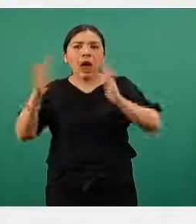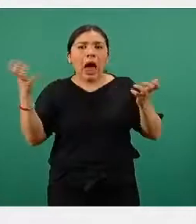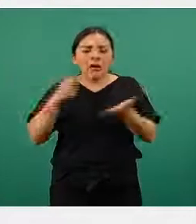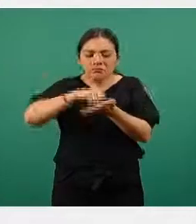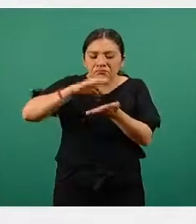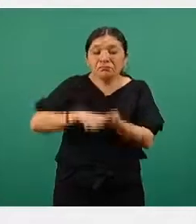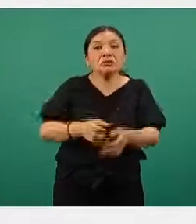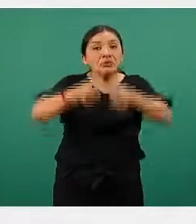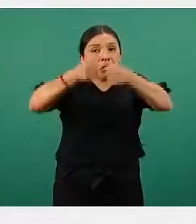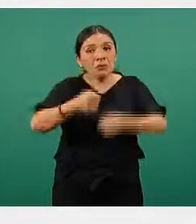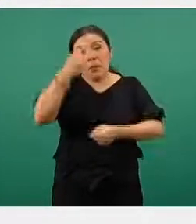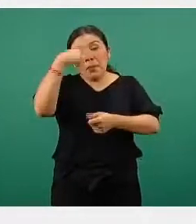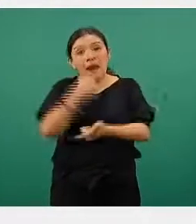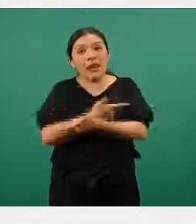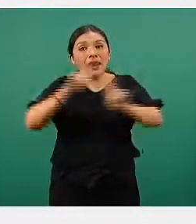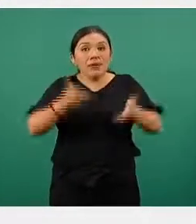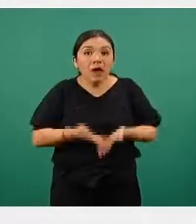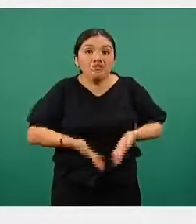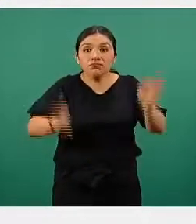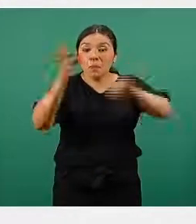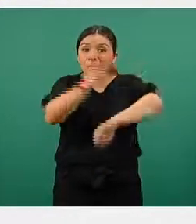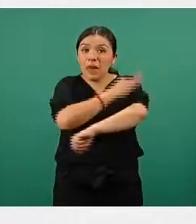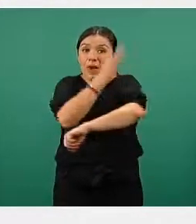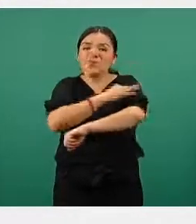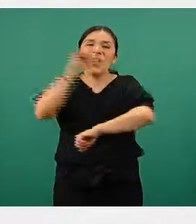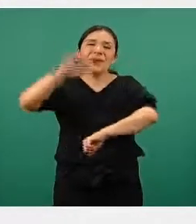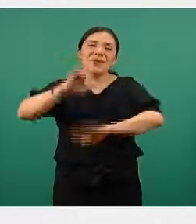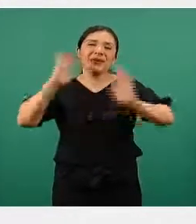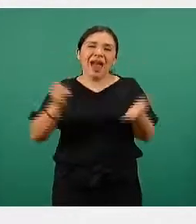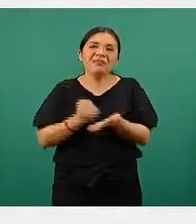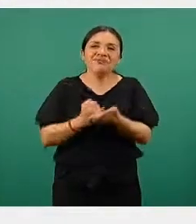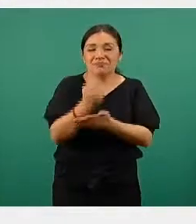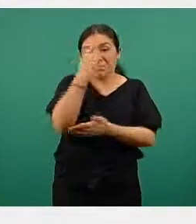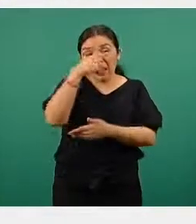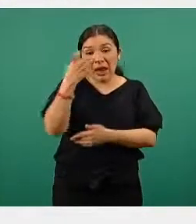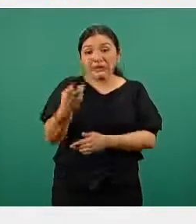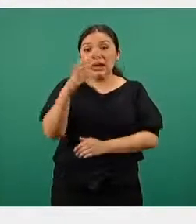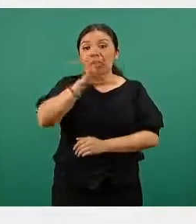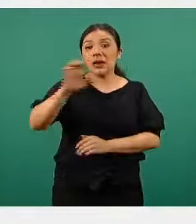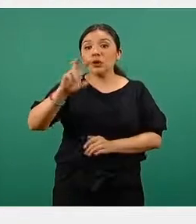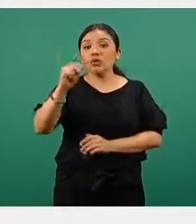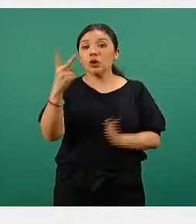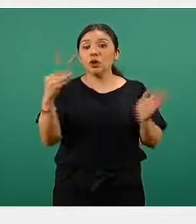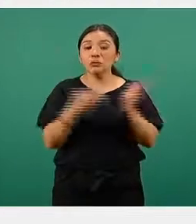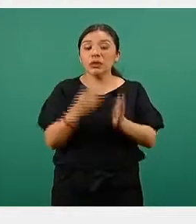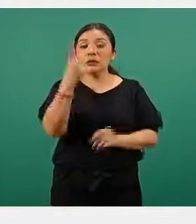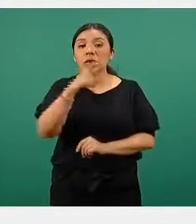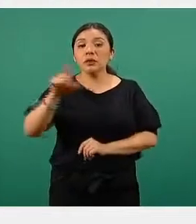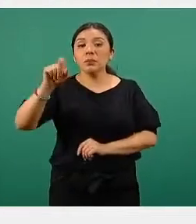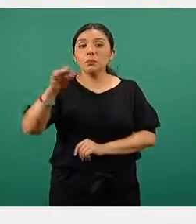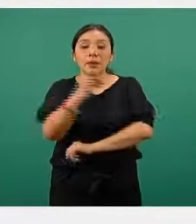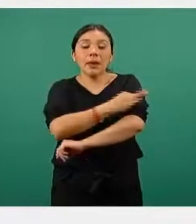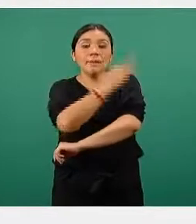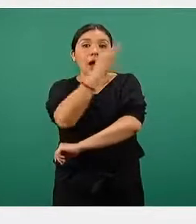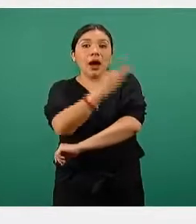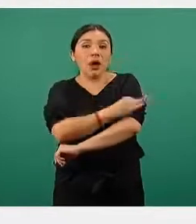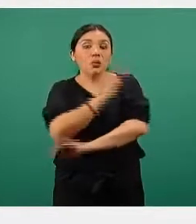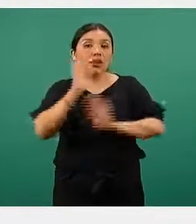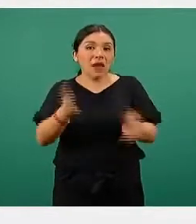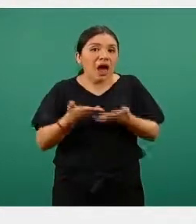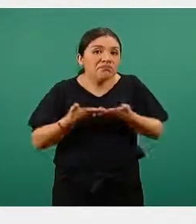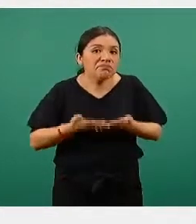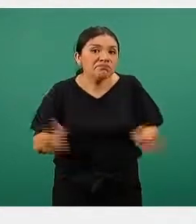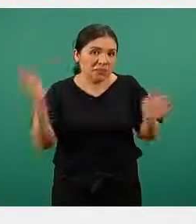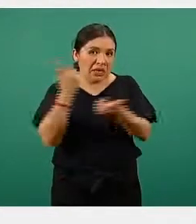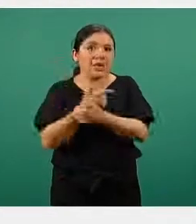documentación para la liberación y hoy declaramos la liberación de estas 582 mil 120 dosis